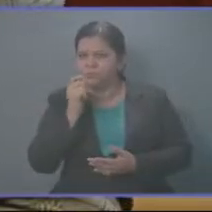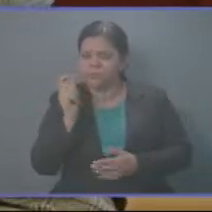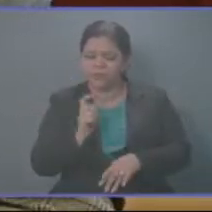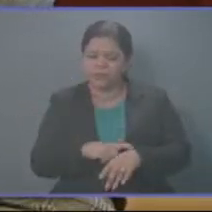adecuado. Gracias, presidente.